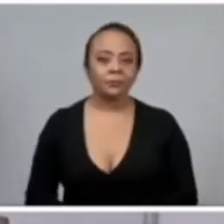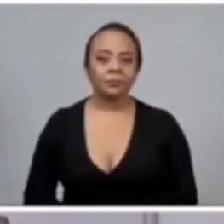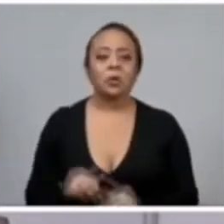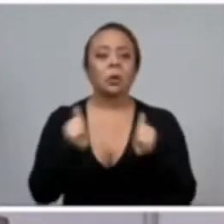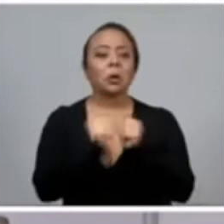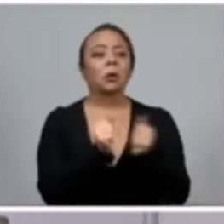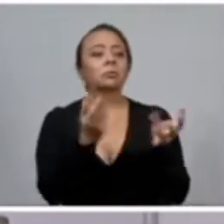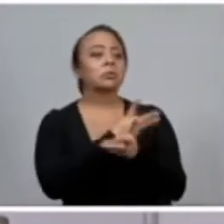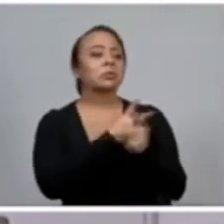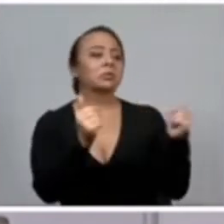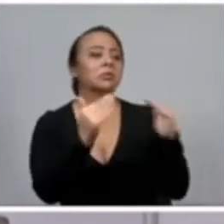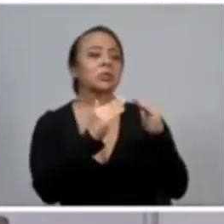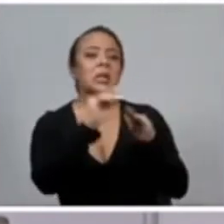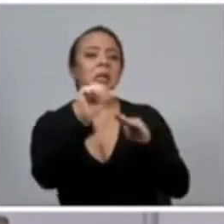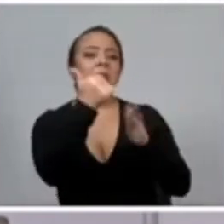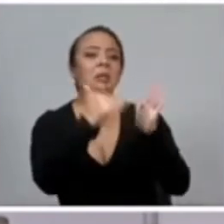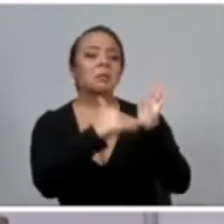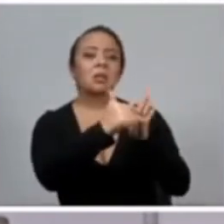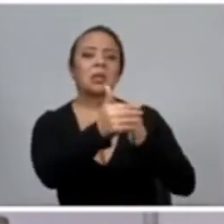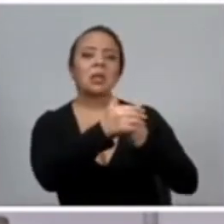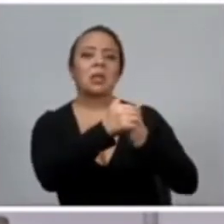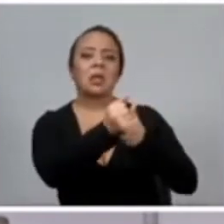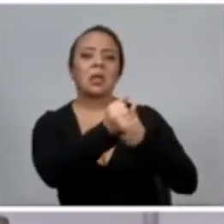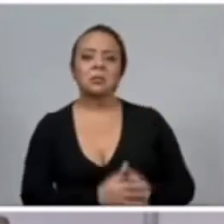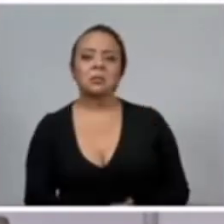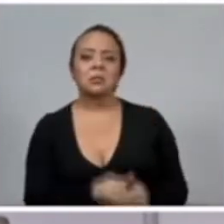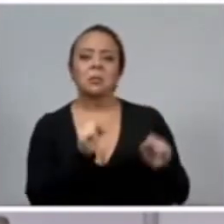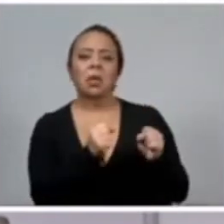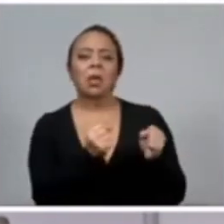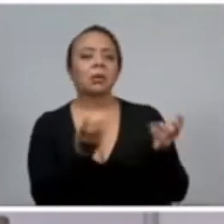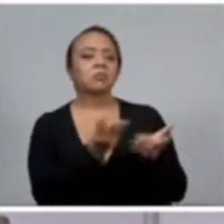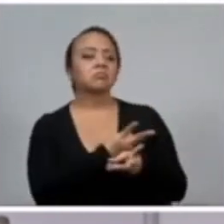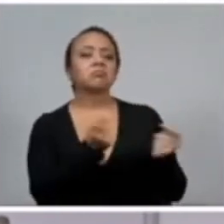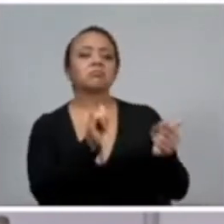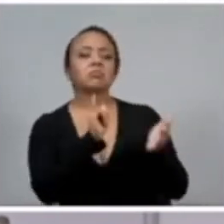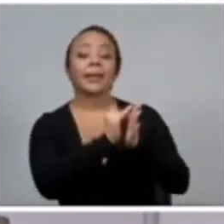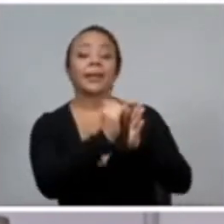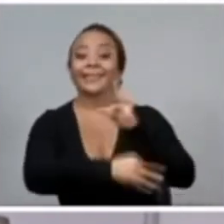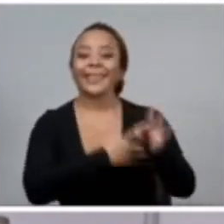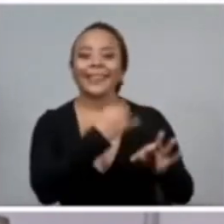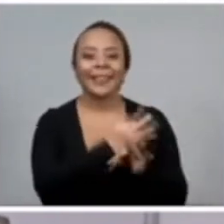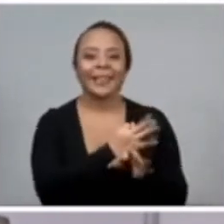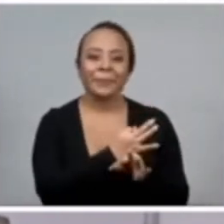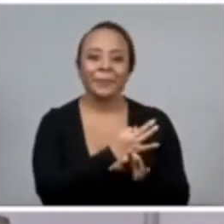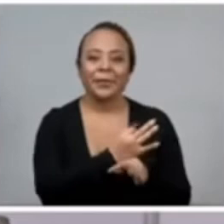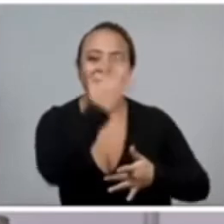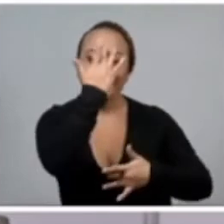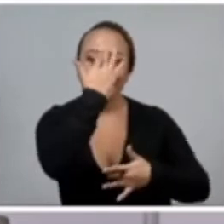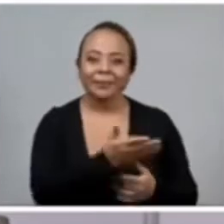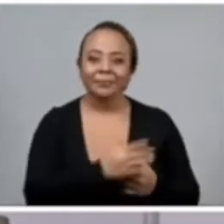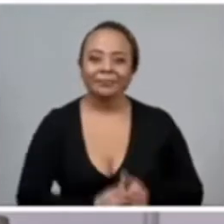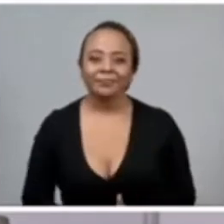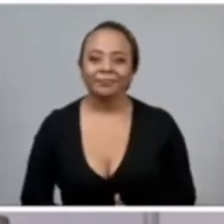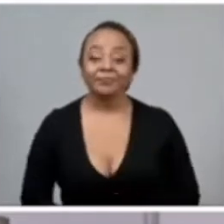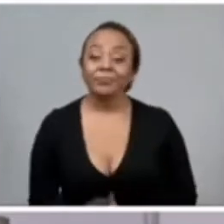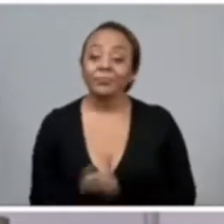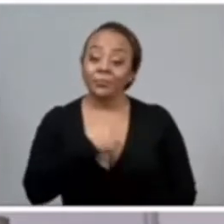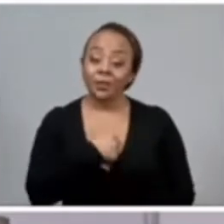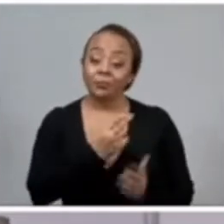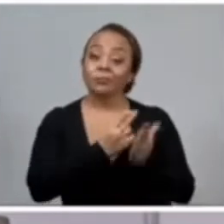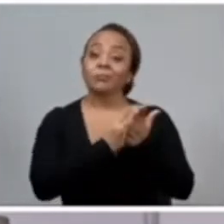remedios caseros de 10 millones de dólares uno puede curar ese tipo de enfermedad. Yo,